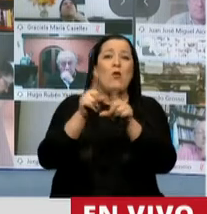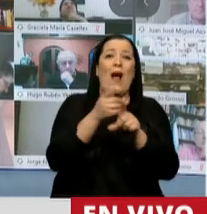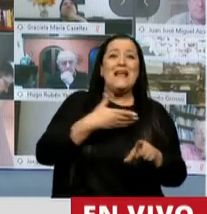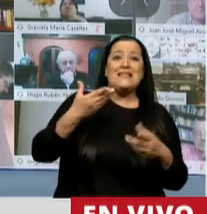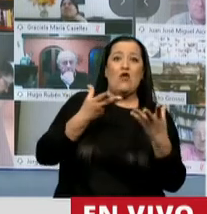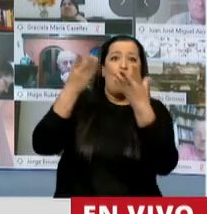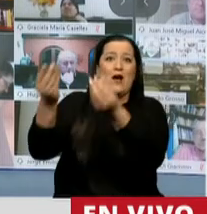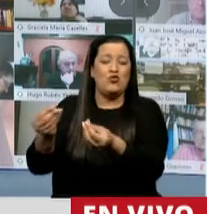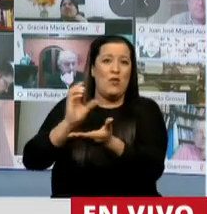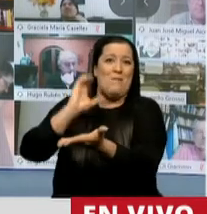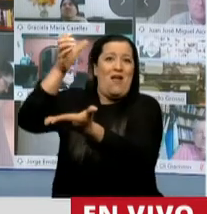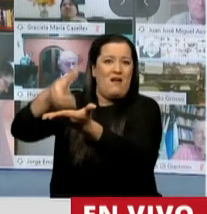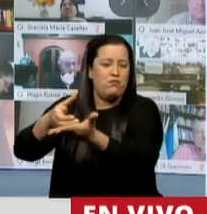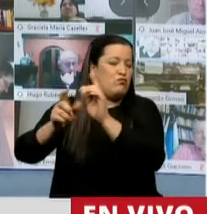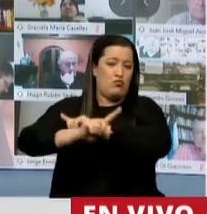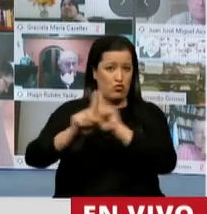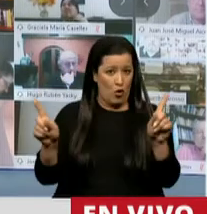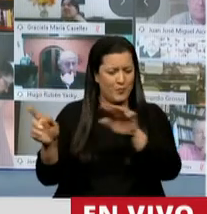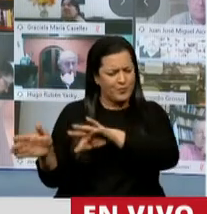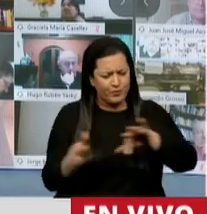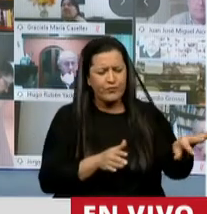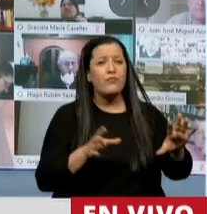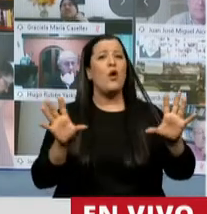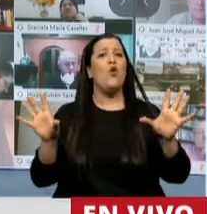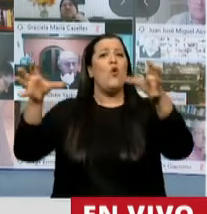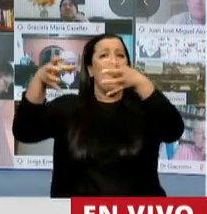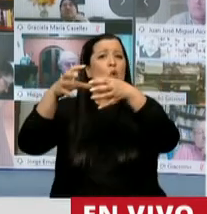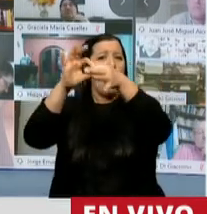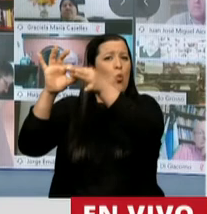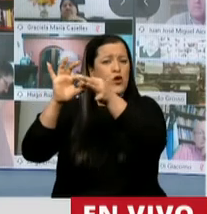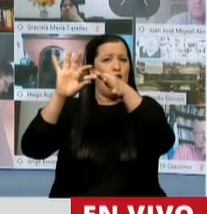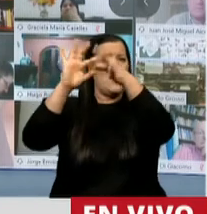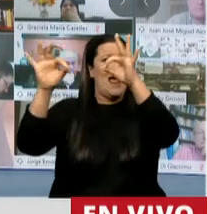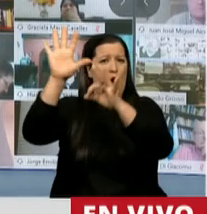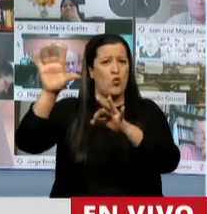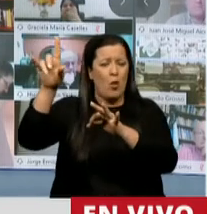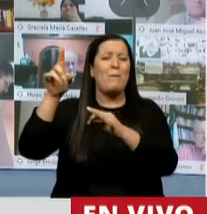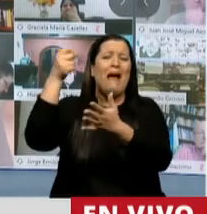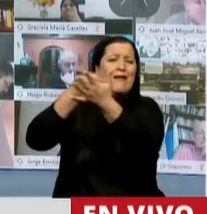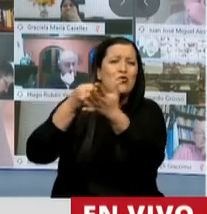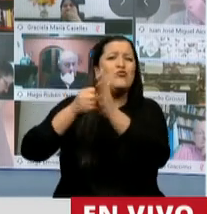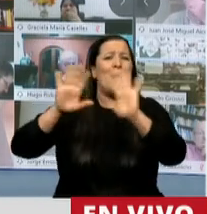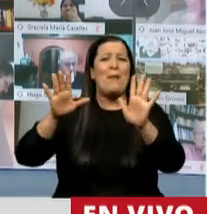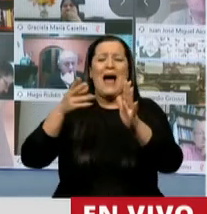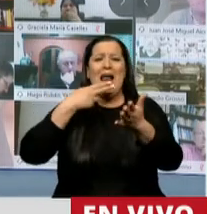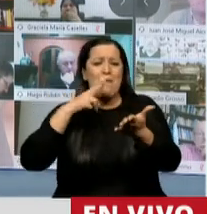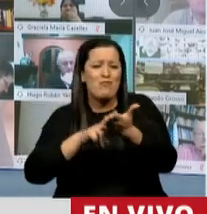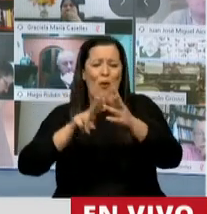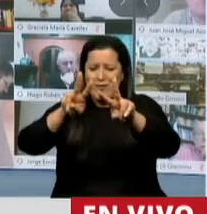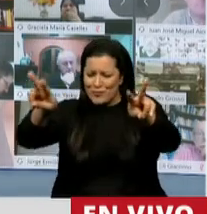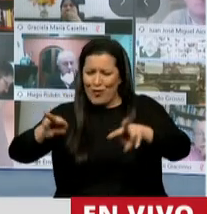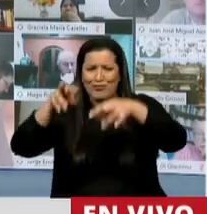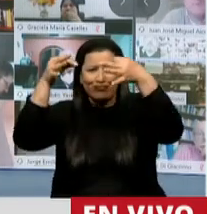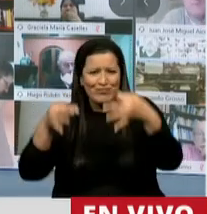estatales. La Unión Europea en esa lucha por la erradicación fiscal está